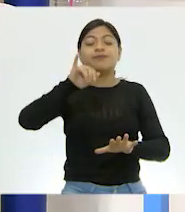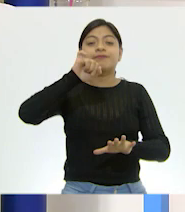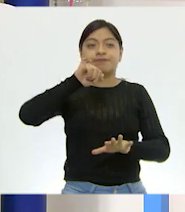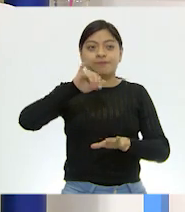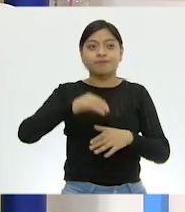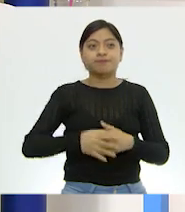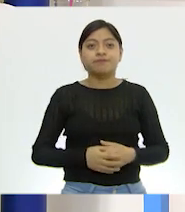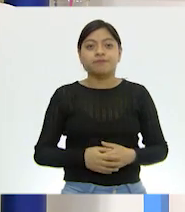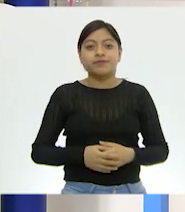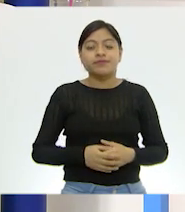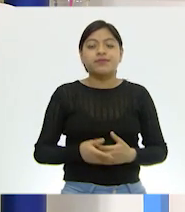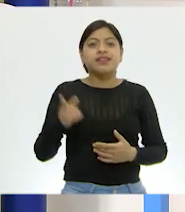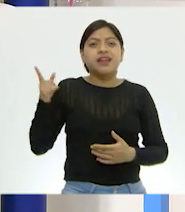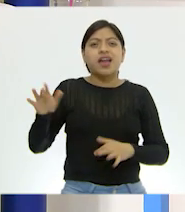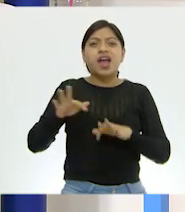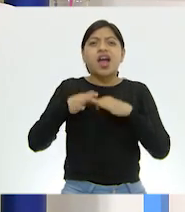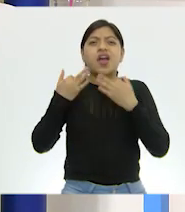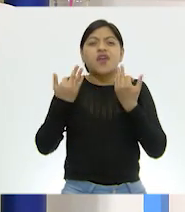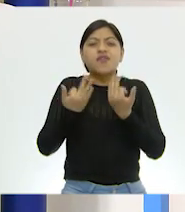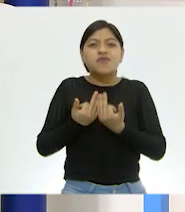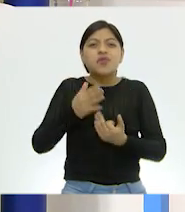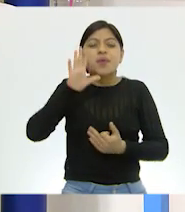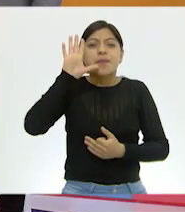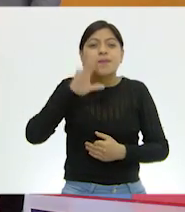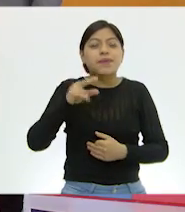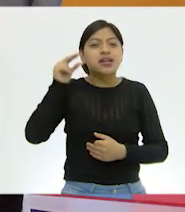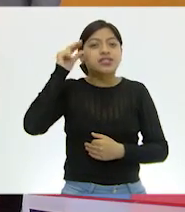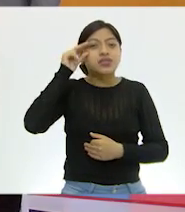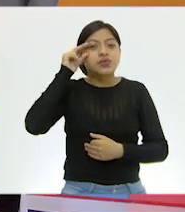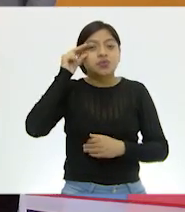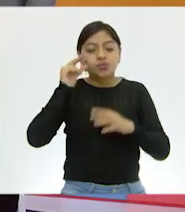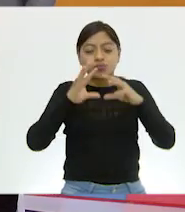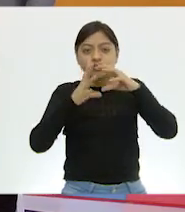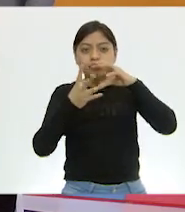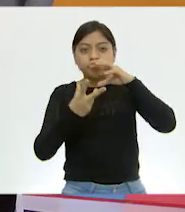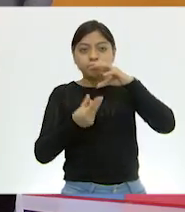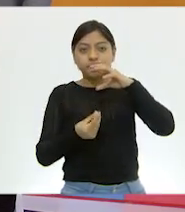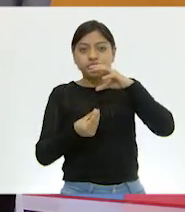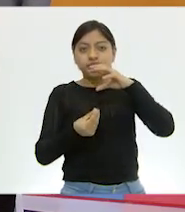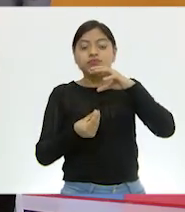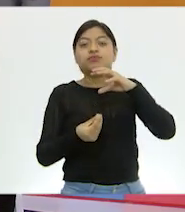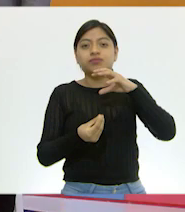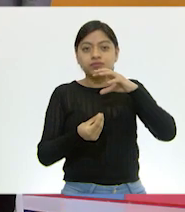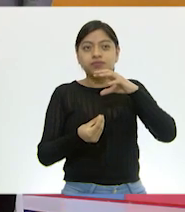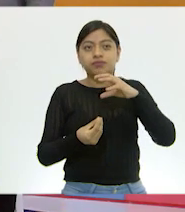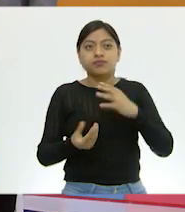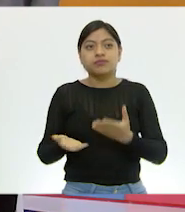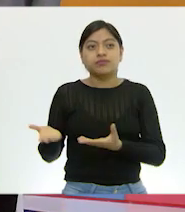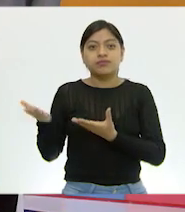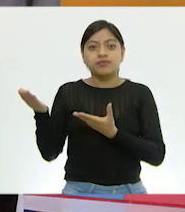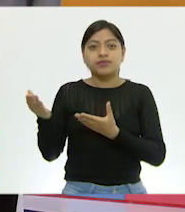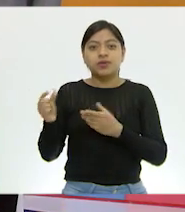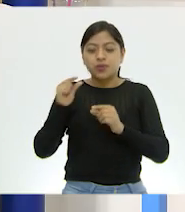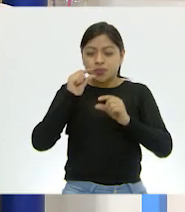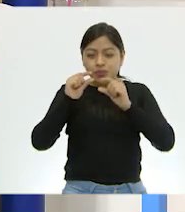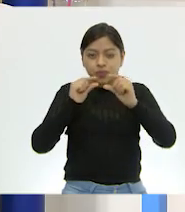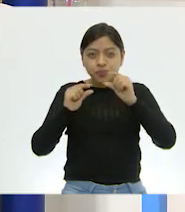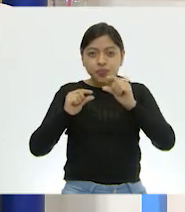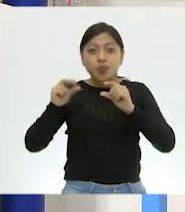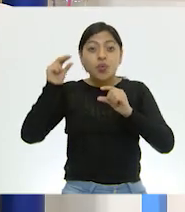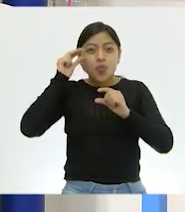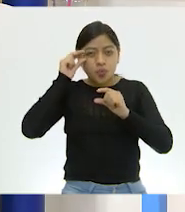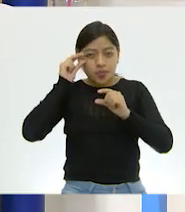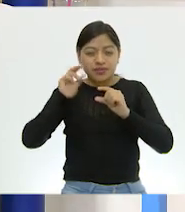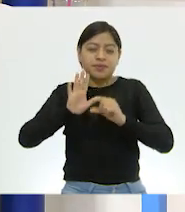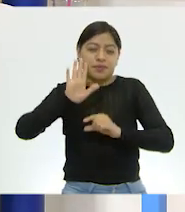bronquiolos. Son como unos pequeños racimos de uvas, ¿verdad? Sí, tienen esta forma. Sí, si se dan cuenta, tienen como una forma de racimo de